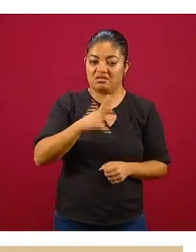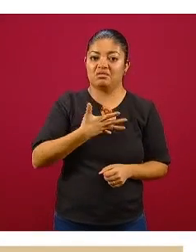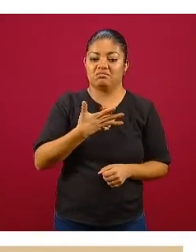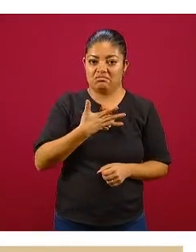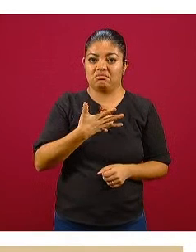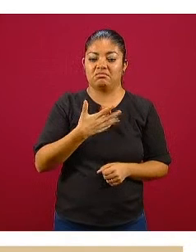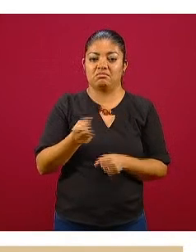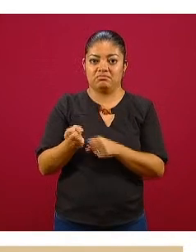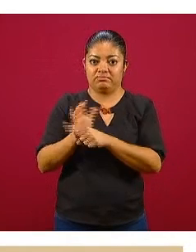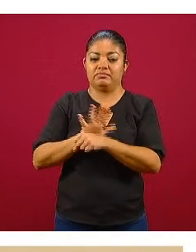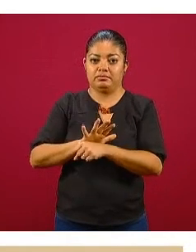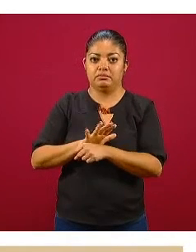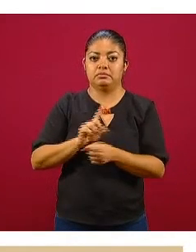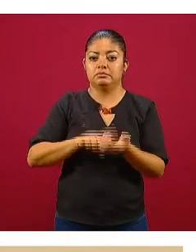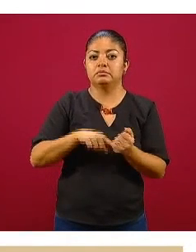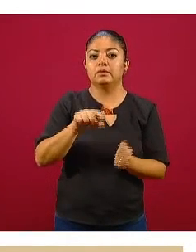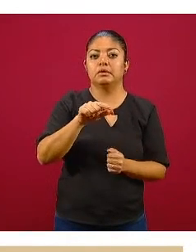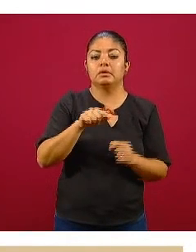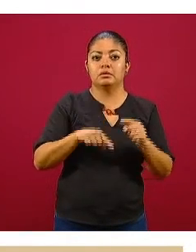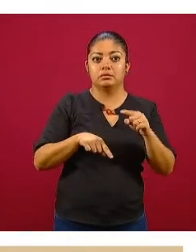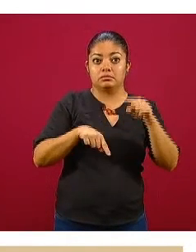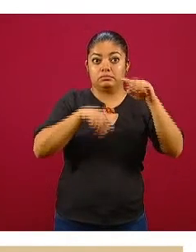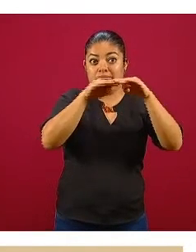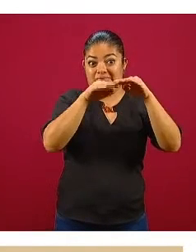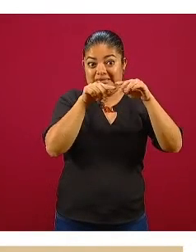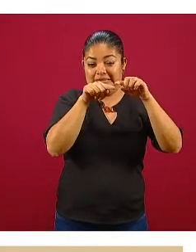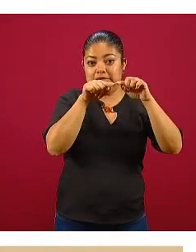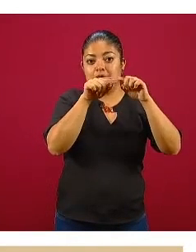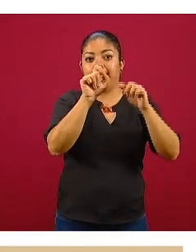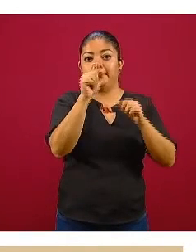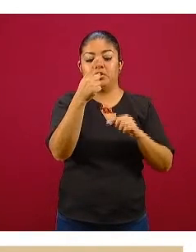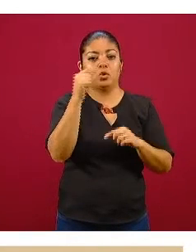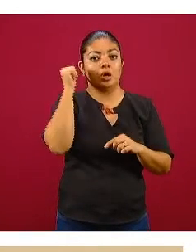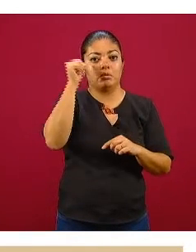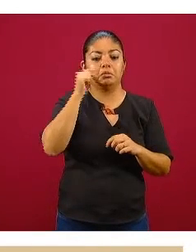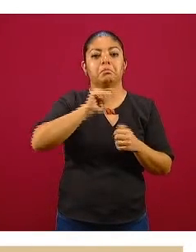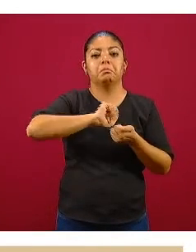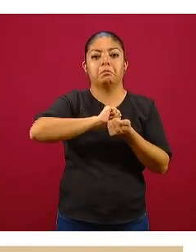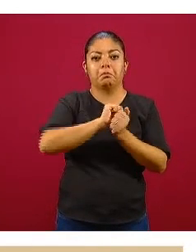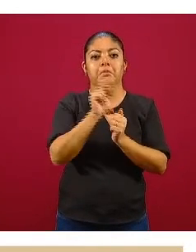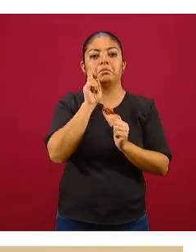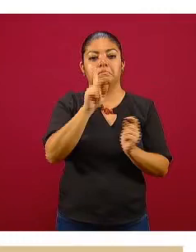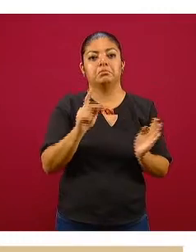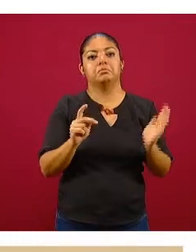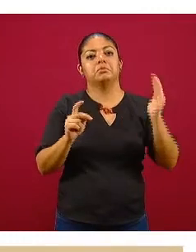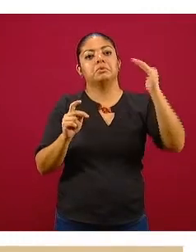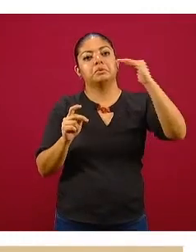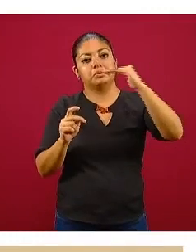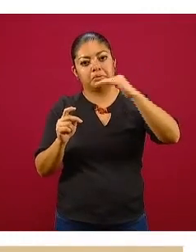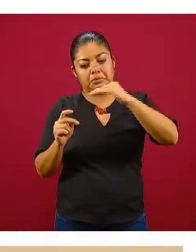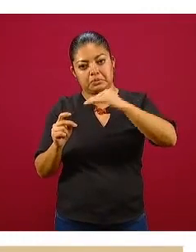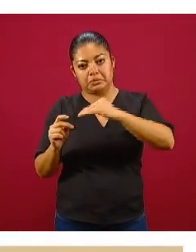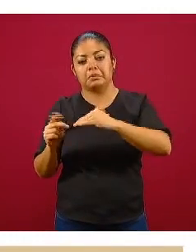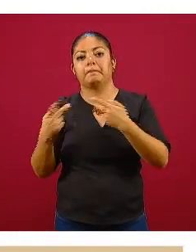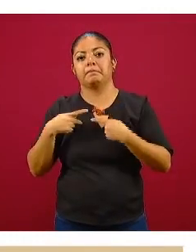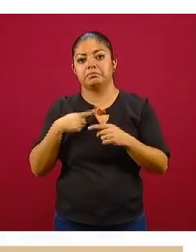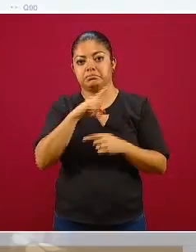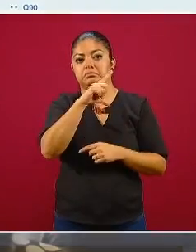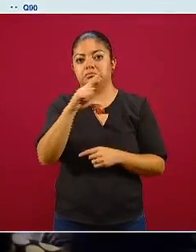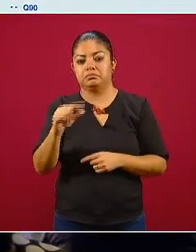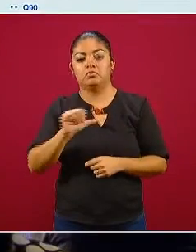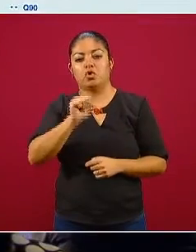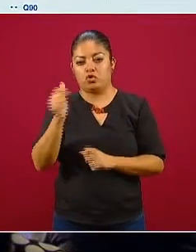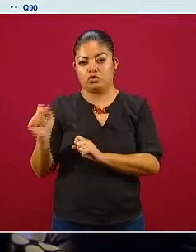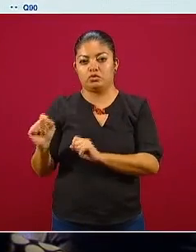contempló para el 21 de abril, posteriormente vemos ya el descenso en casos confirmados, veamos la siguiente,